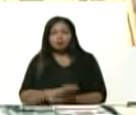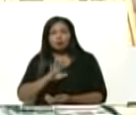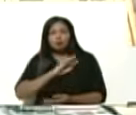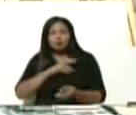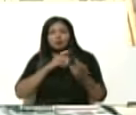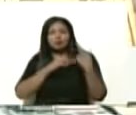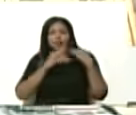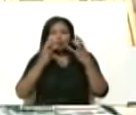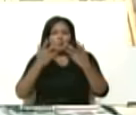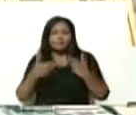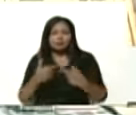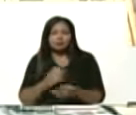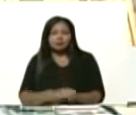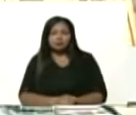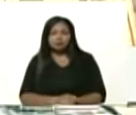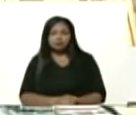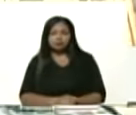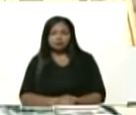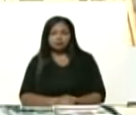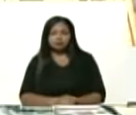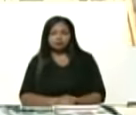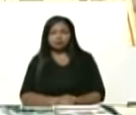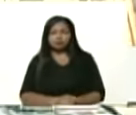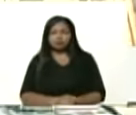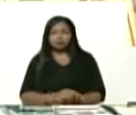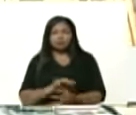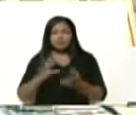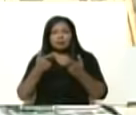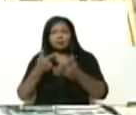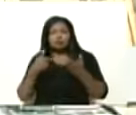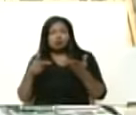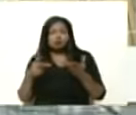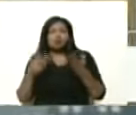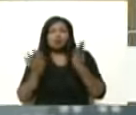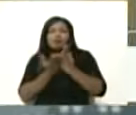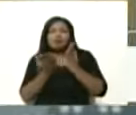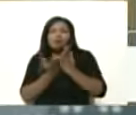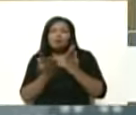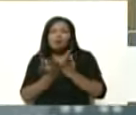empresa, de esta empresa de útiles escolares. Adelante.